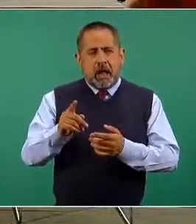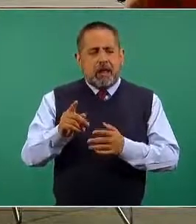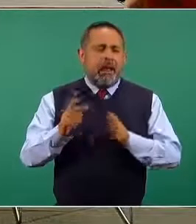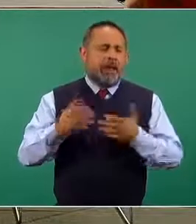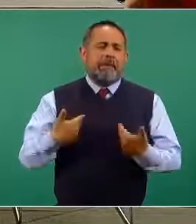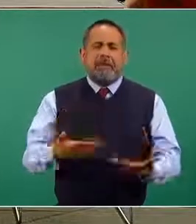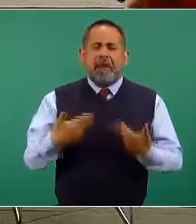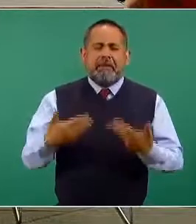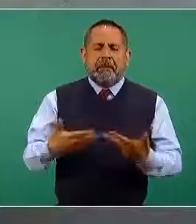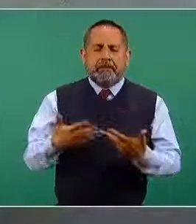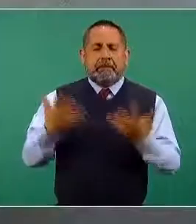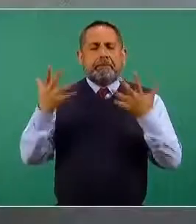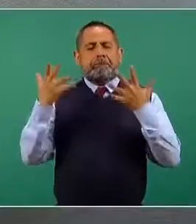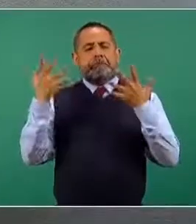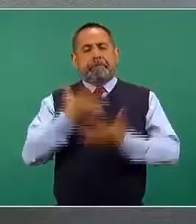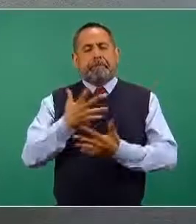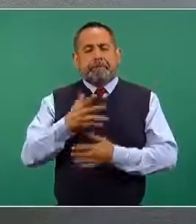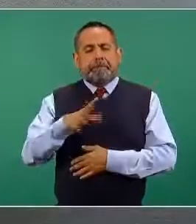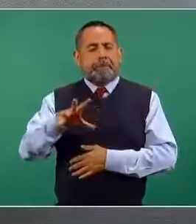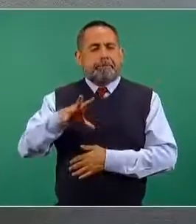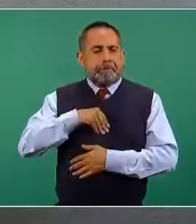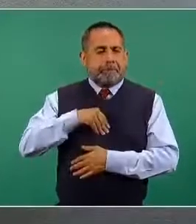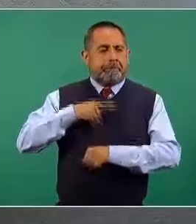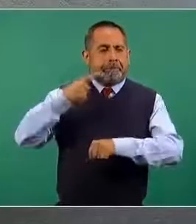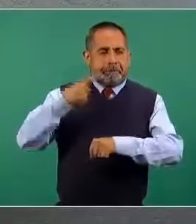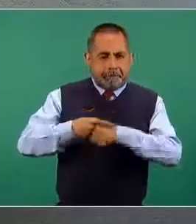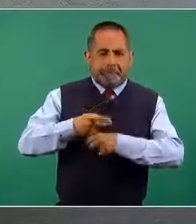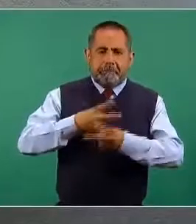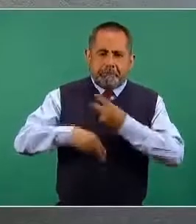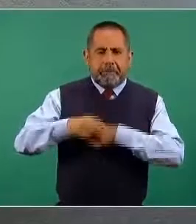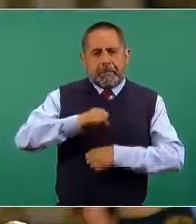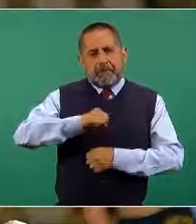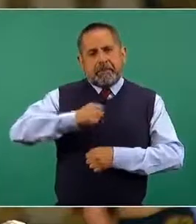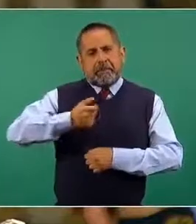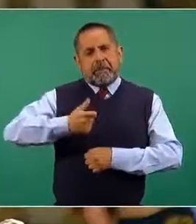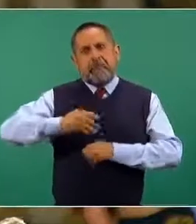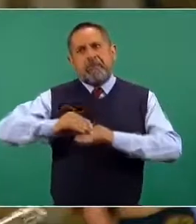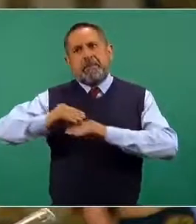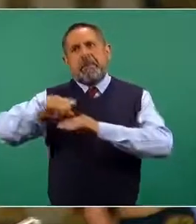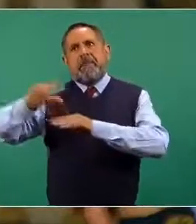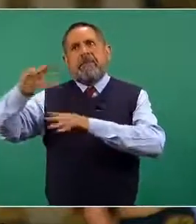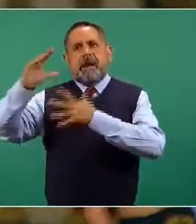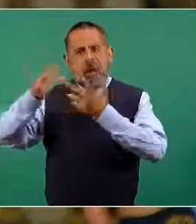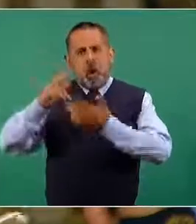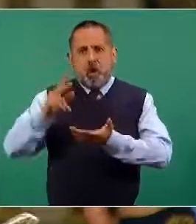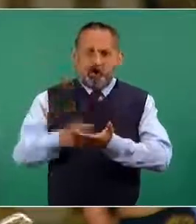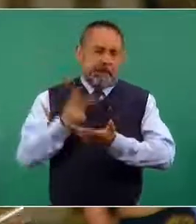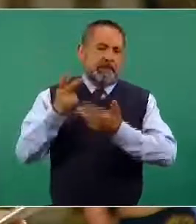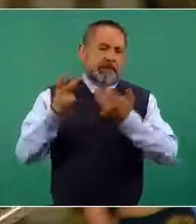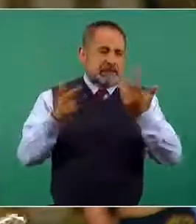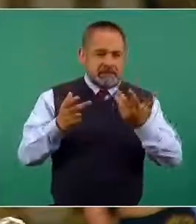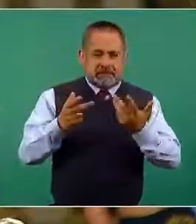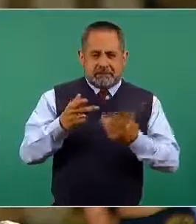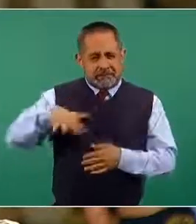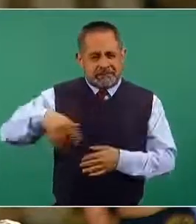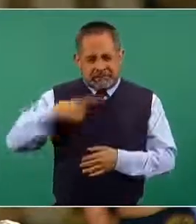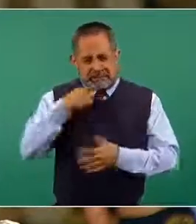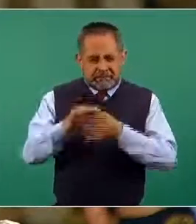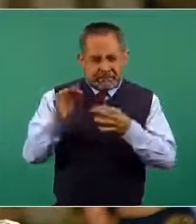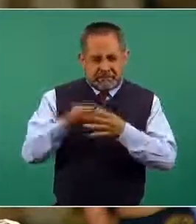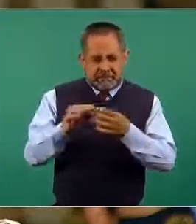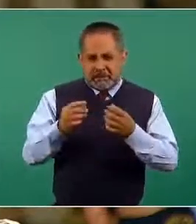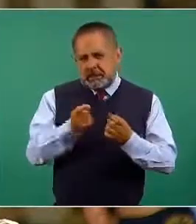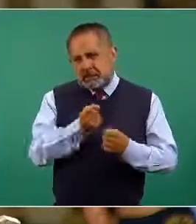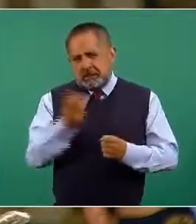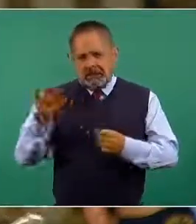y que a lo mejor haya una situación de, bueno, abiertan que haya una situación de un brote o de contagio, como se ha venido manejando en